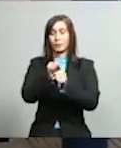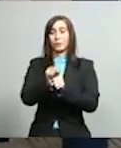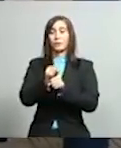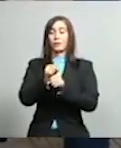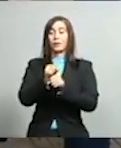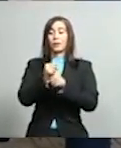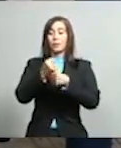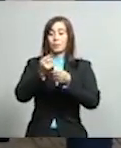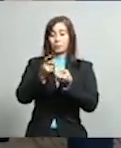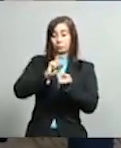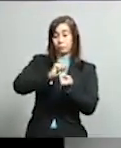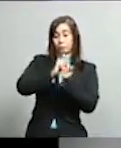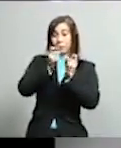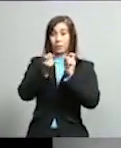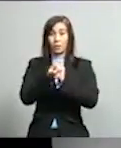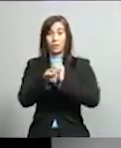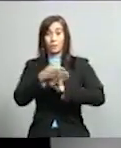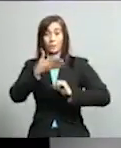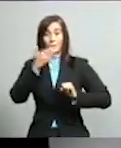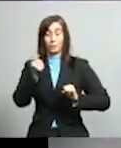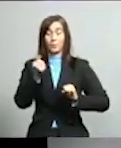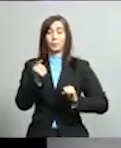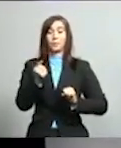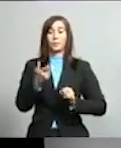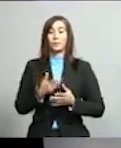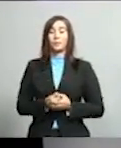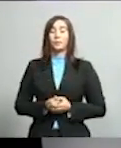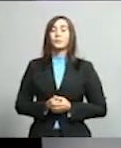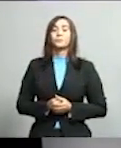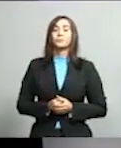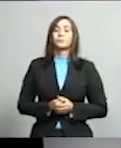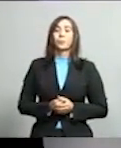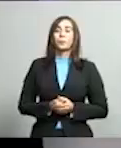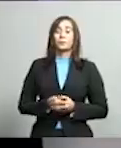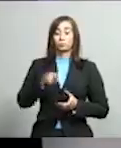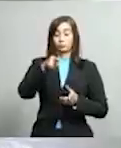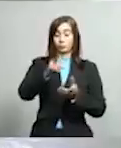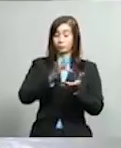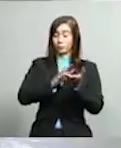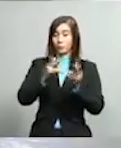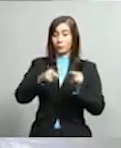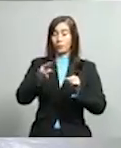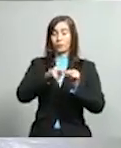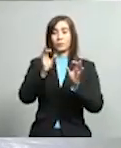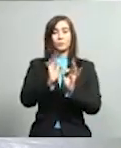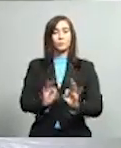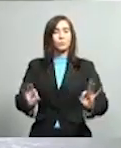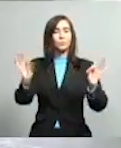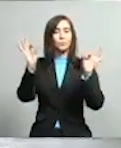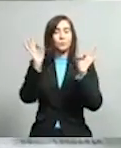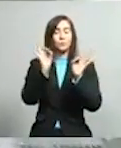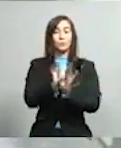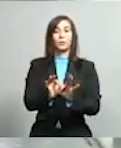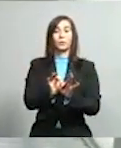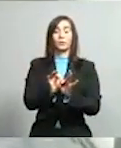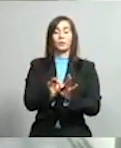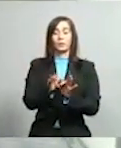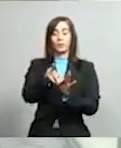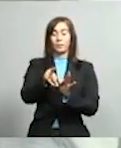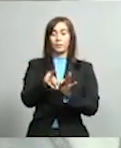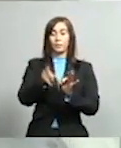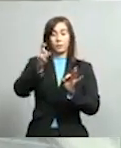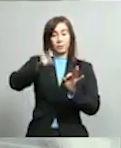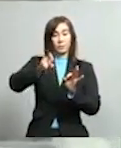modernización tan necesario y tan requerida por los técnicos y el personal